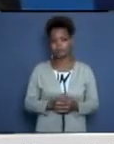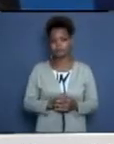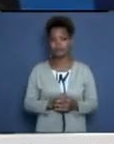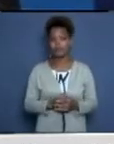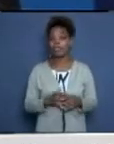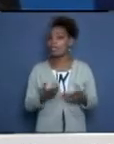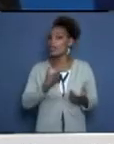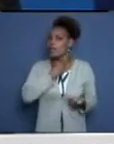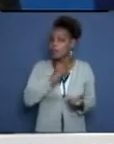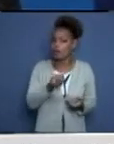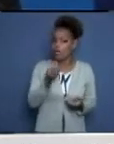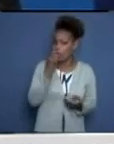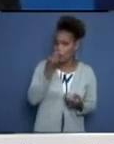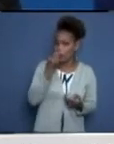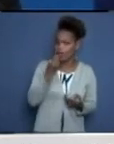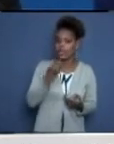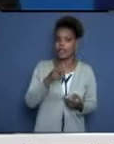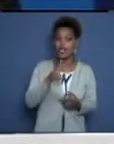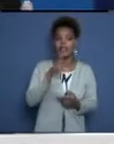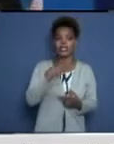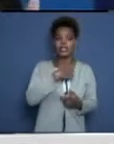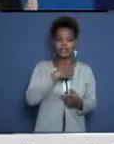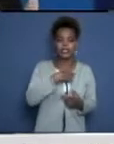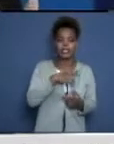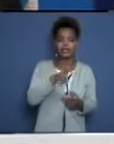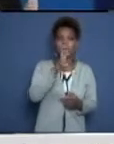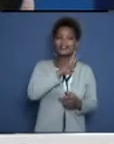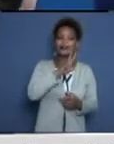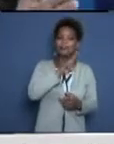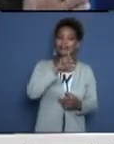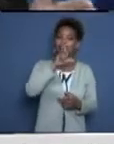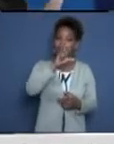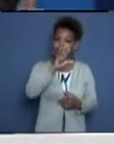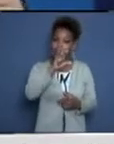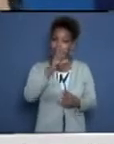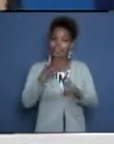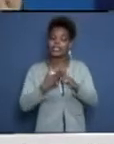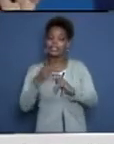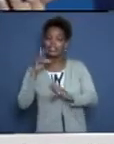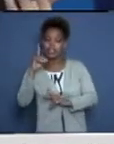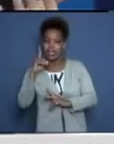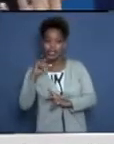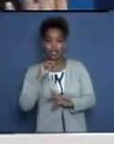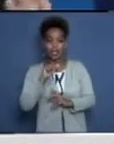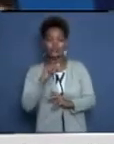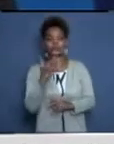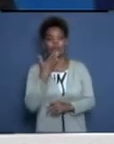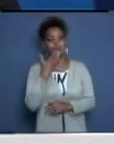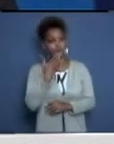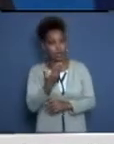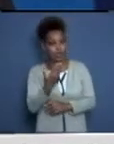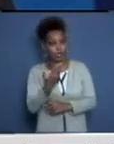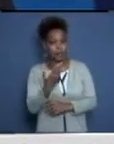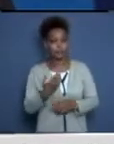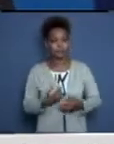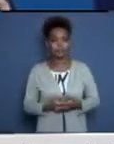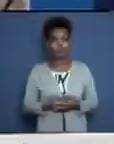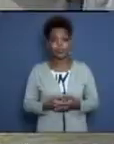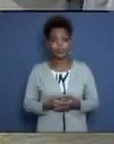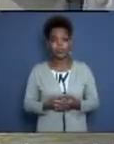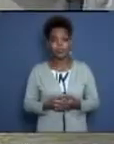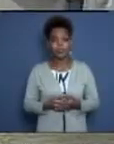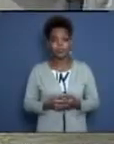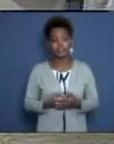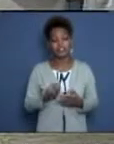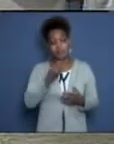y que tengan un alto contenido en vitamina D y en zinc, quizás obviamente puedan ser beneficiosos